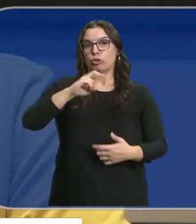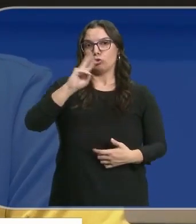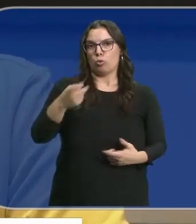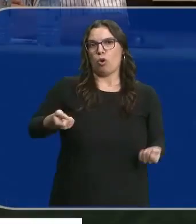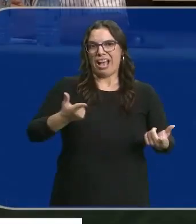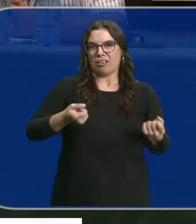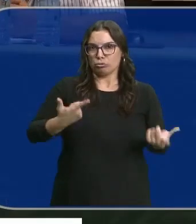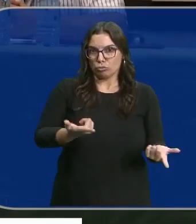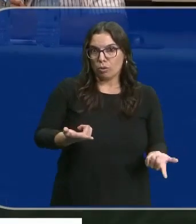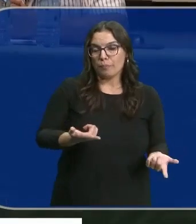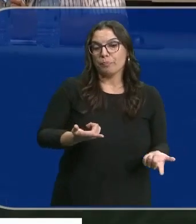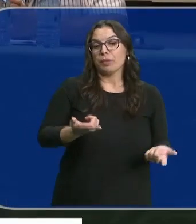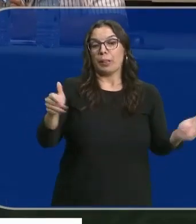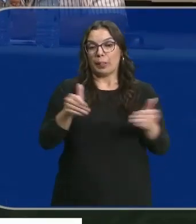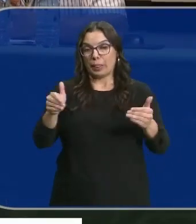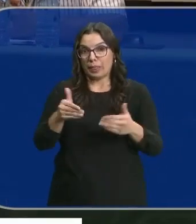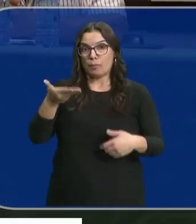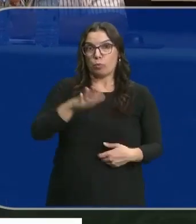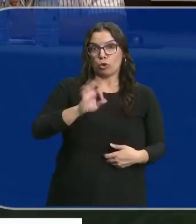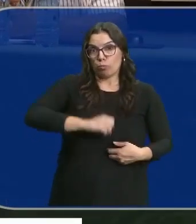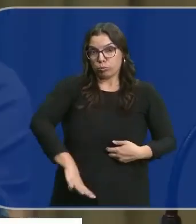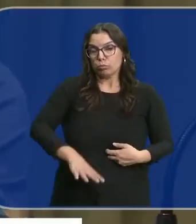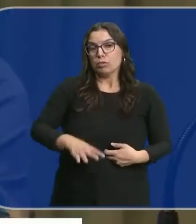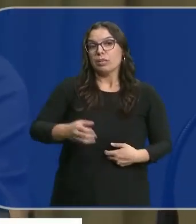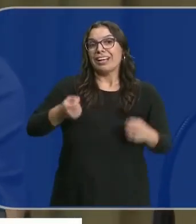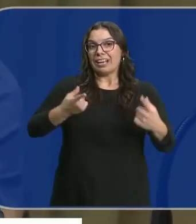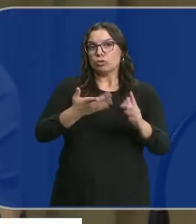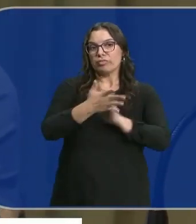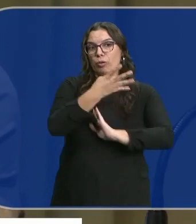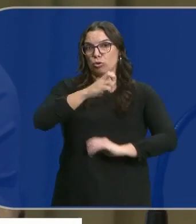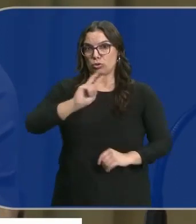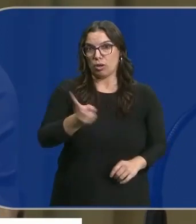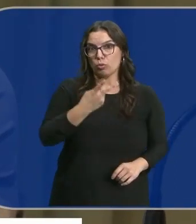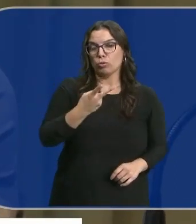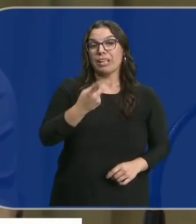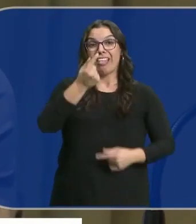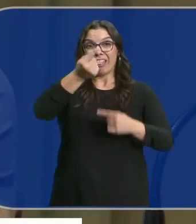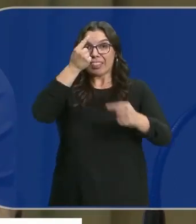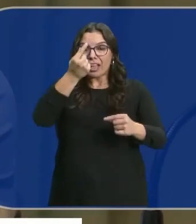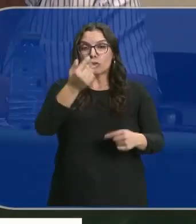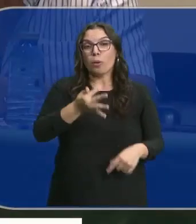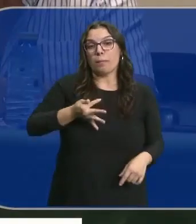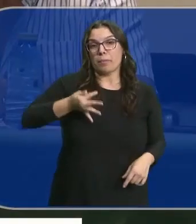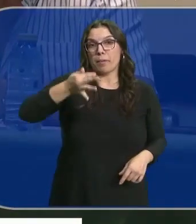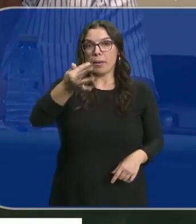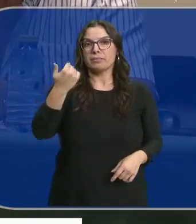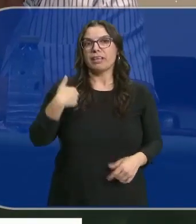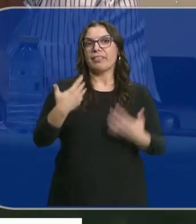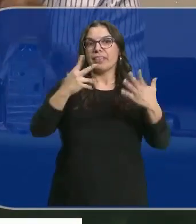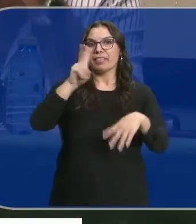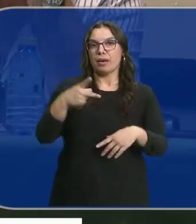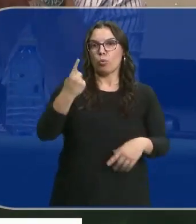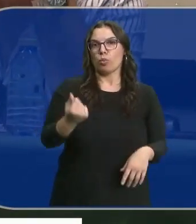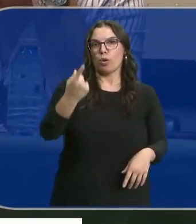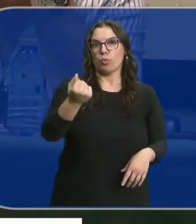al ganadero. Los terneros muertos o abortados cuestan 400 euros. Unas cifras a las que se suman los 10 euros